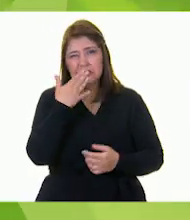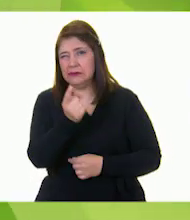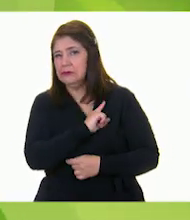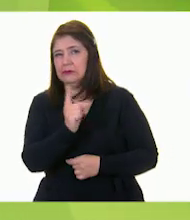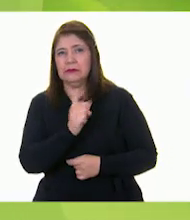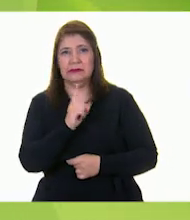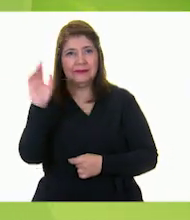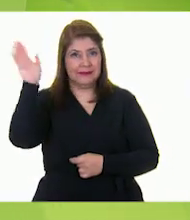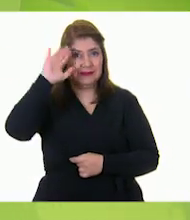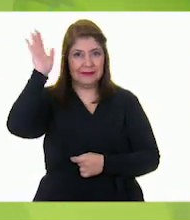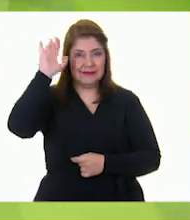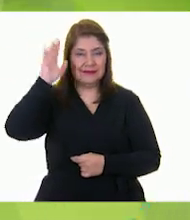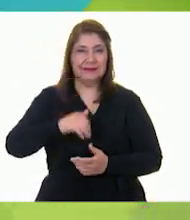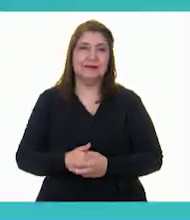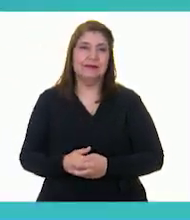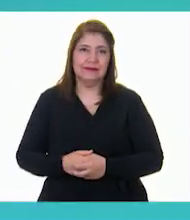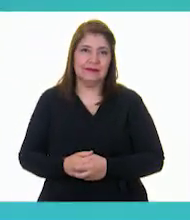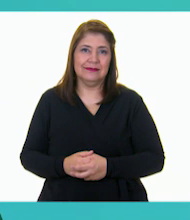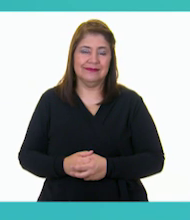Adiós.